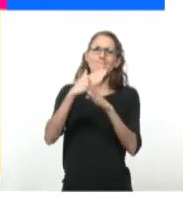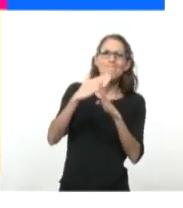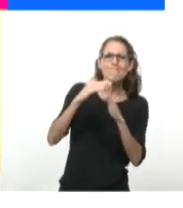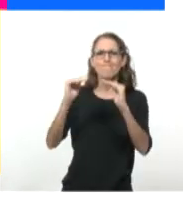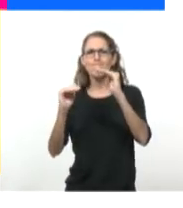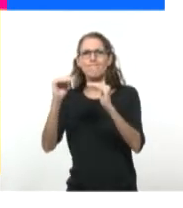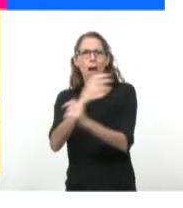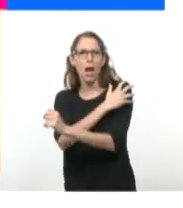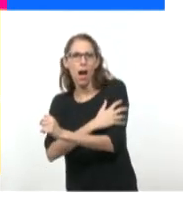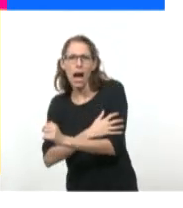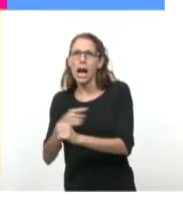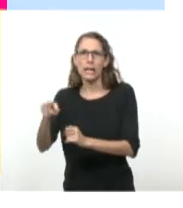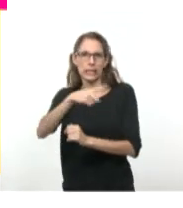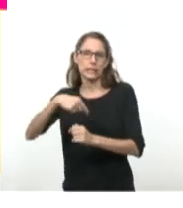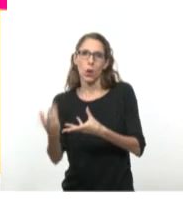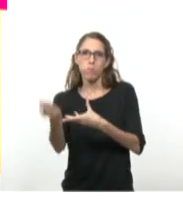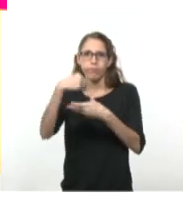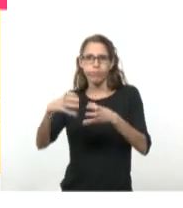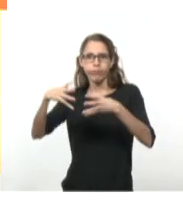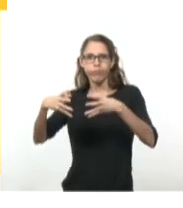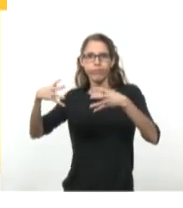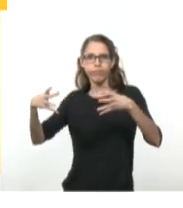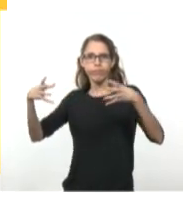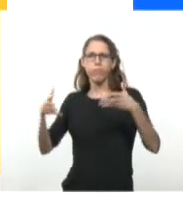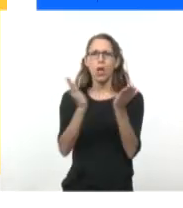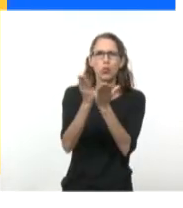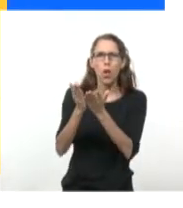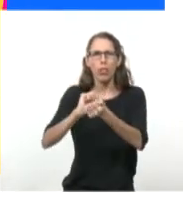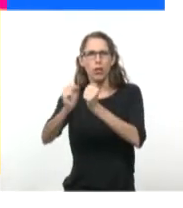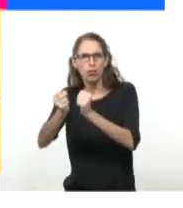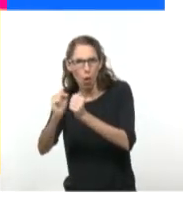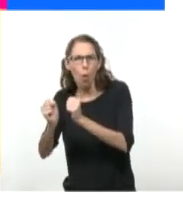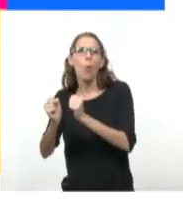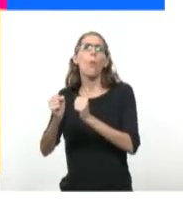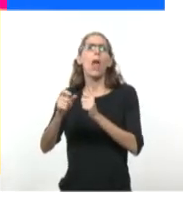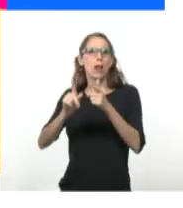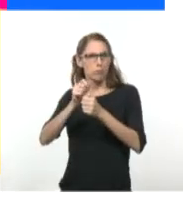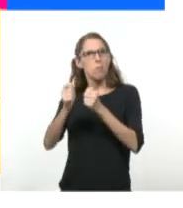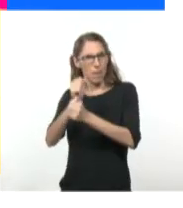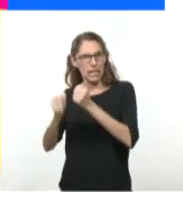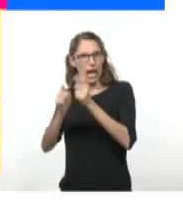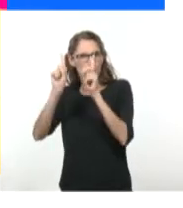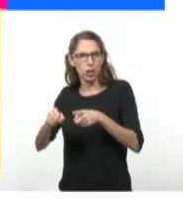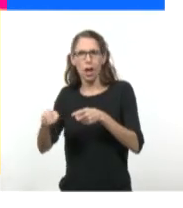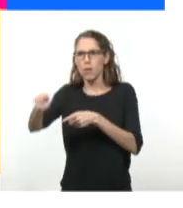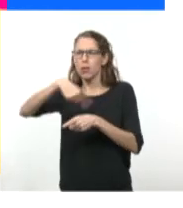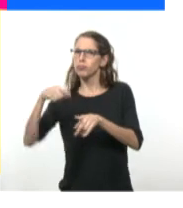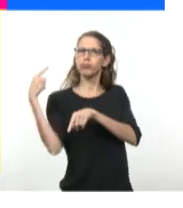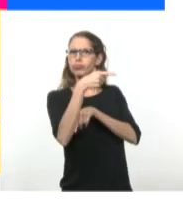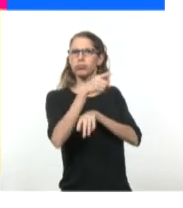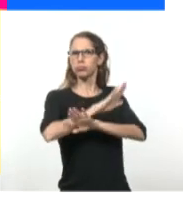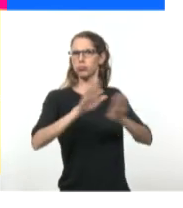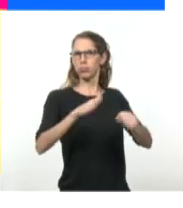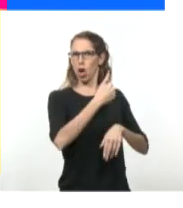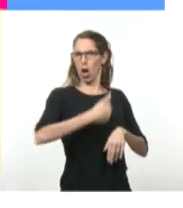vuelven partidarias de la insurrección, estudiantes, obreros e incluso empresarios se oponen al régimen. En ese